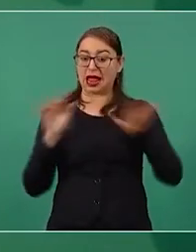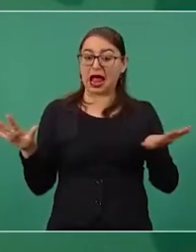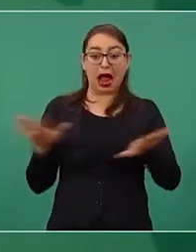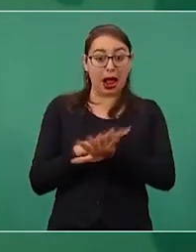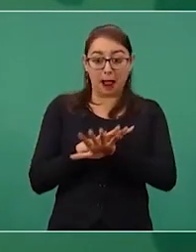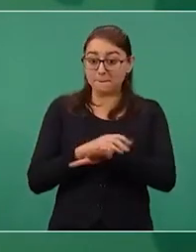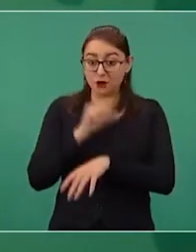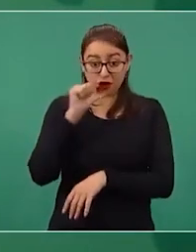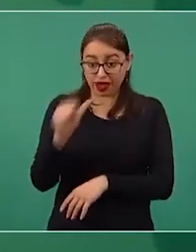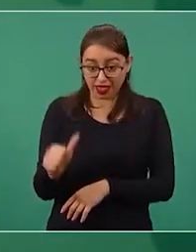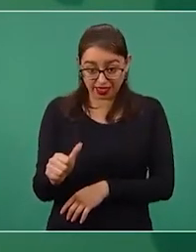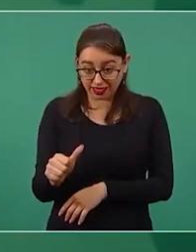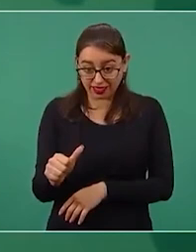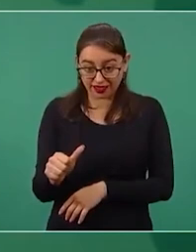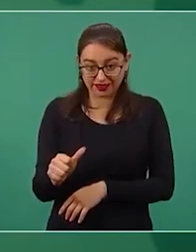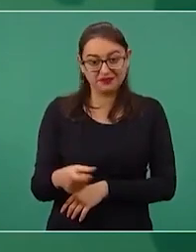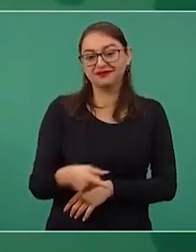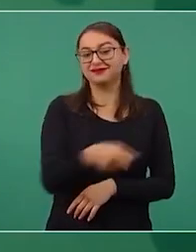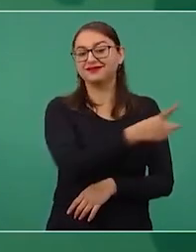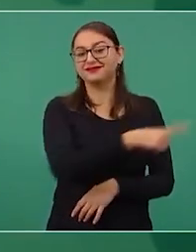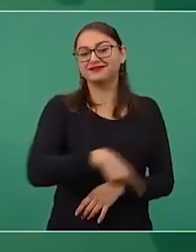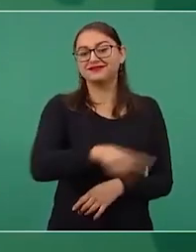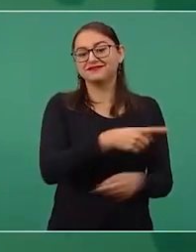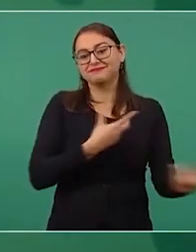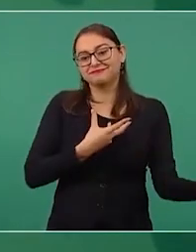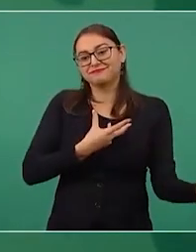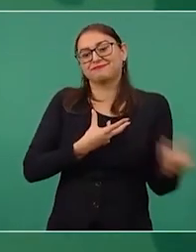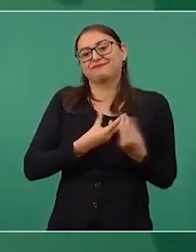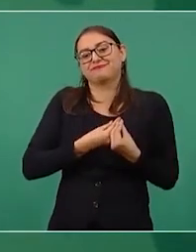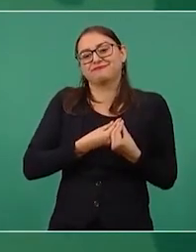pues ellos seguirían este